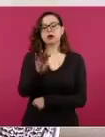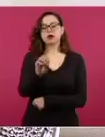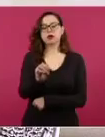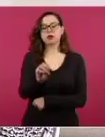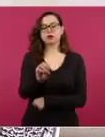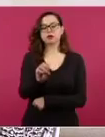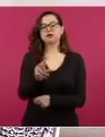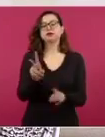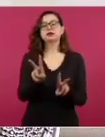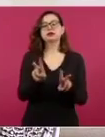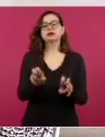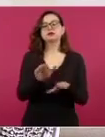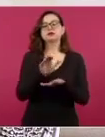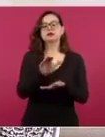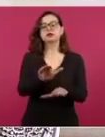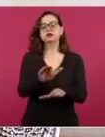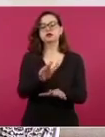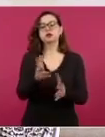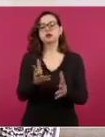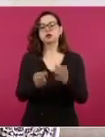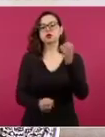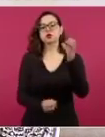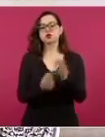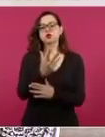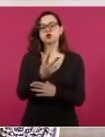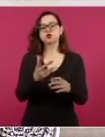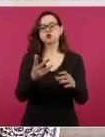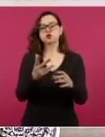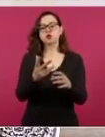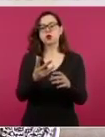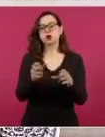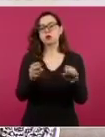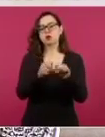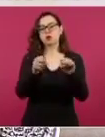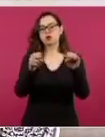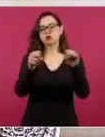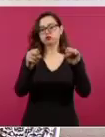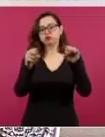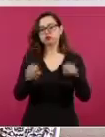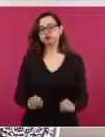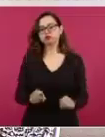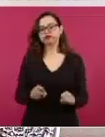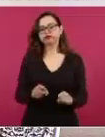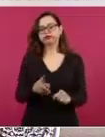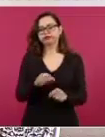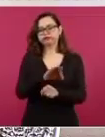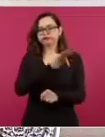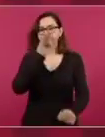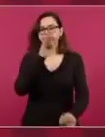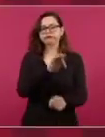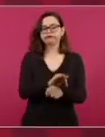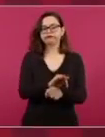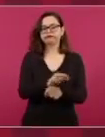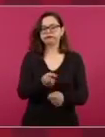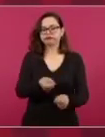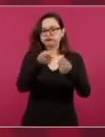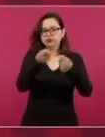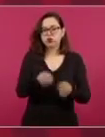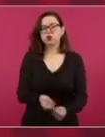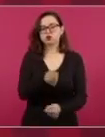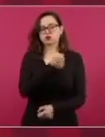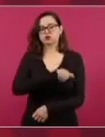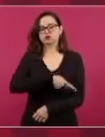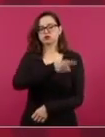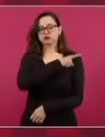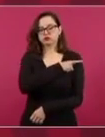Acerca del plan de garantizar el derecho a la